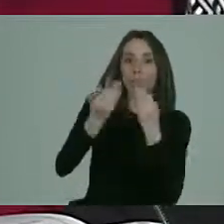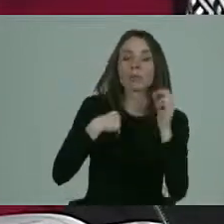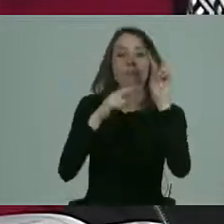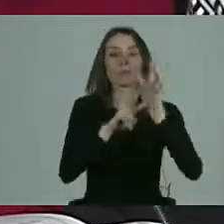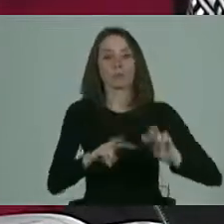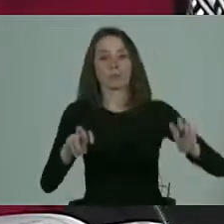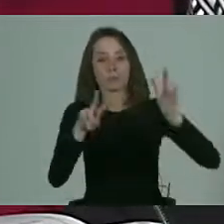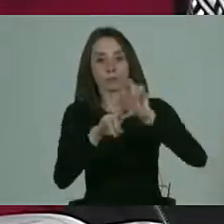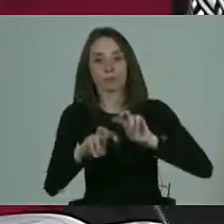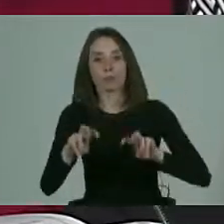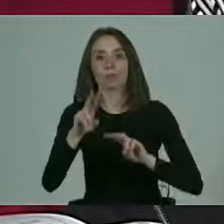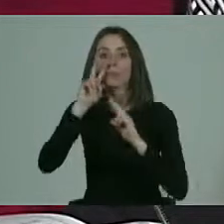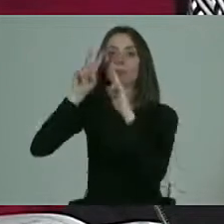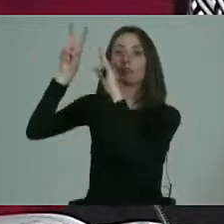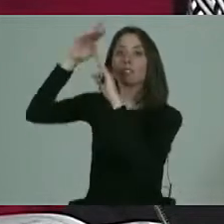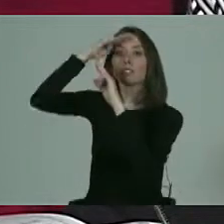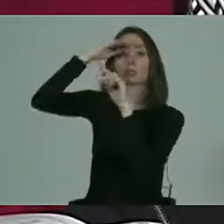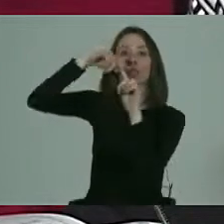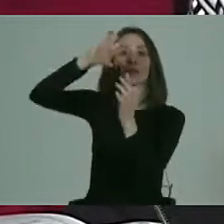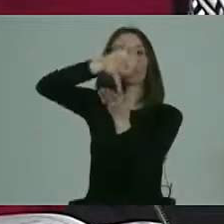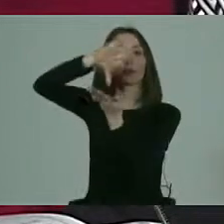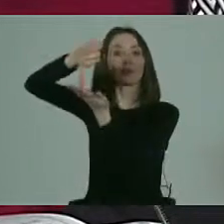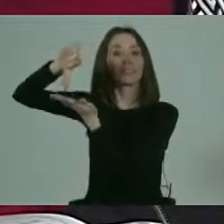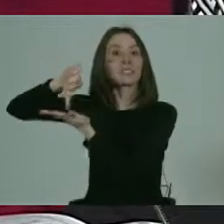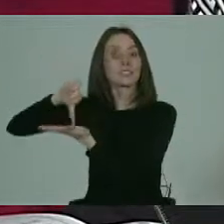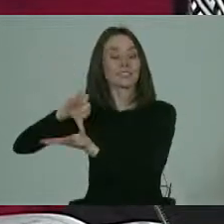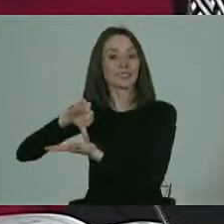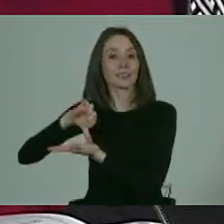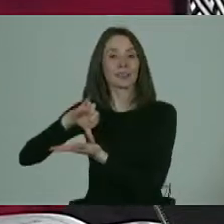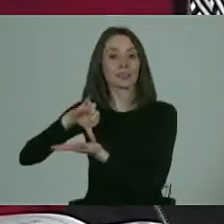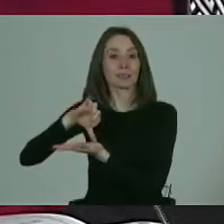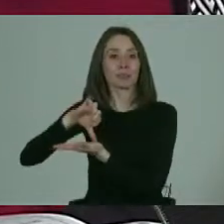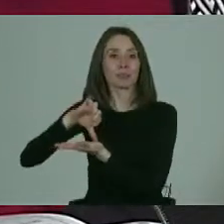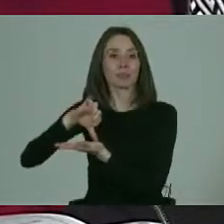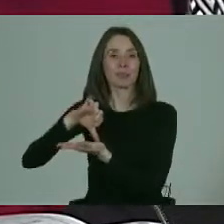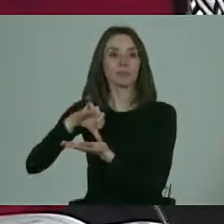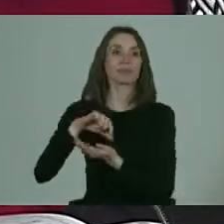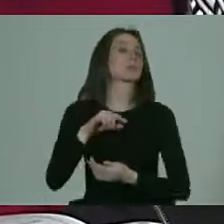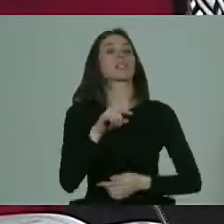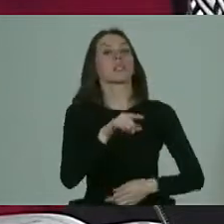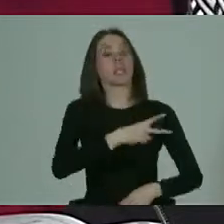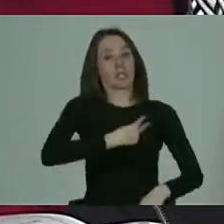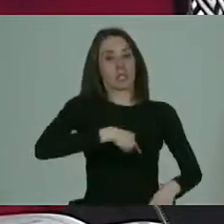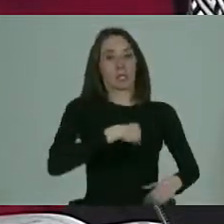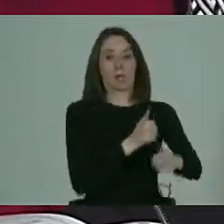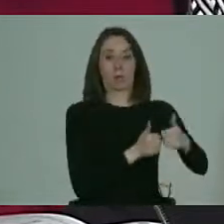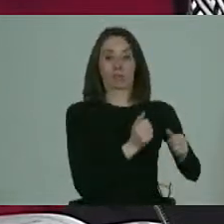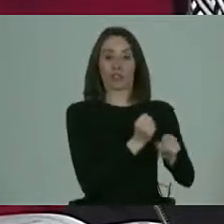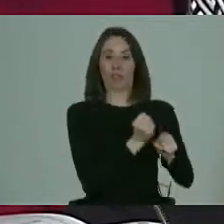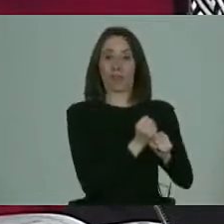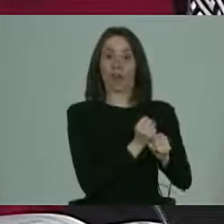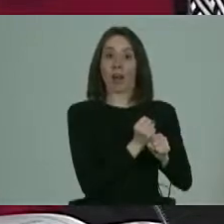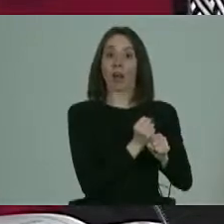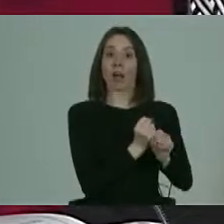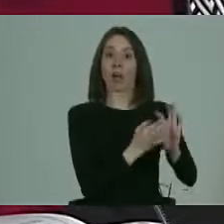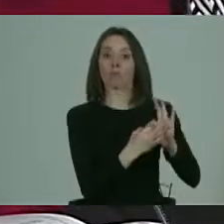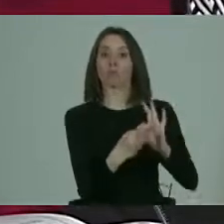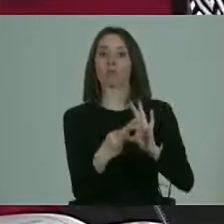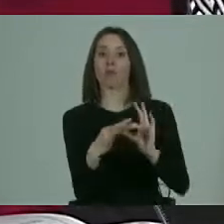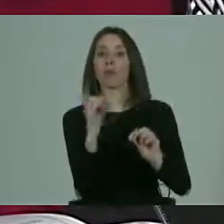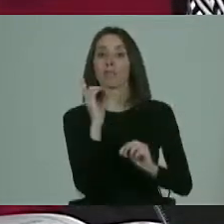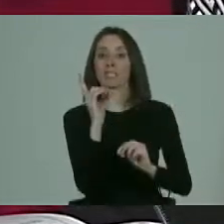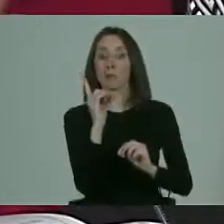investigando, viendo experiencias extranjeras. Yo creo que desde los profesionales que estamos trabajando con discapacidad en distintos